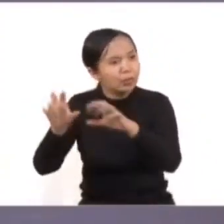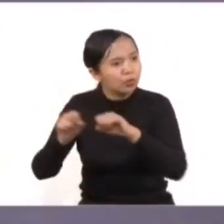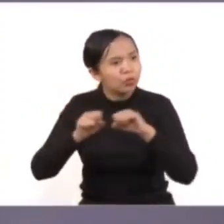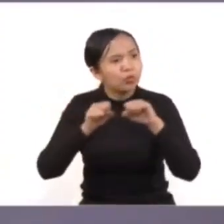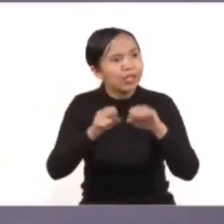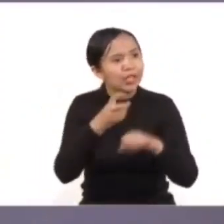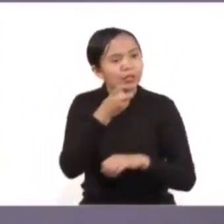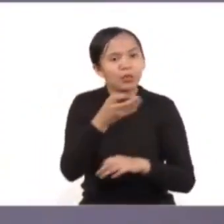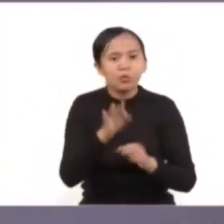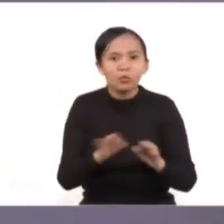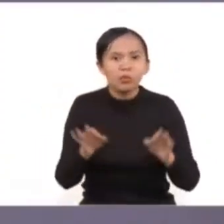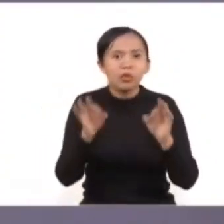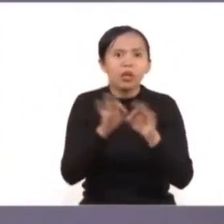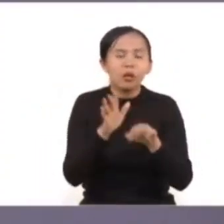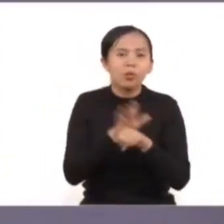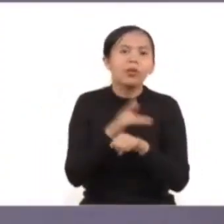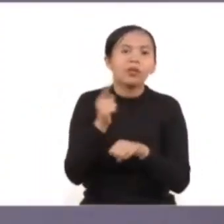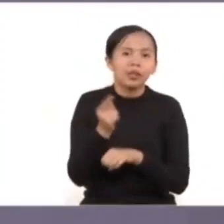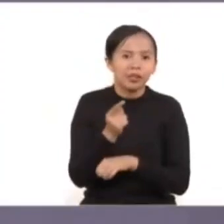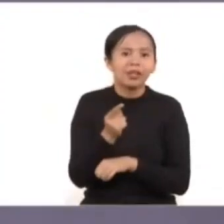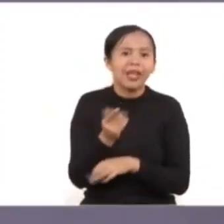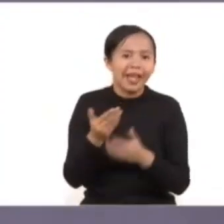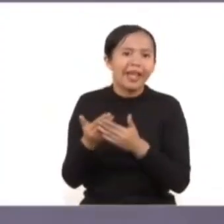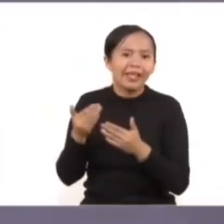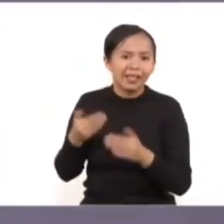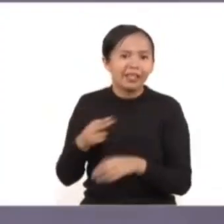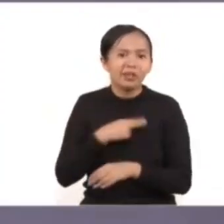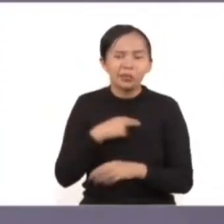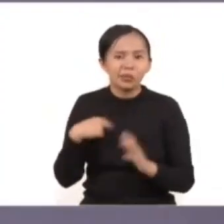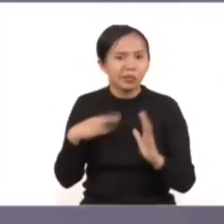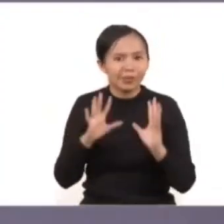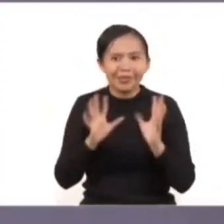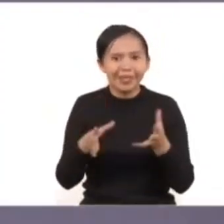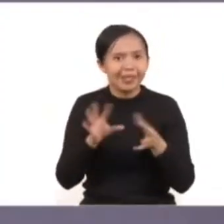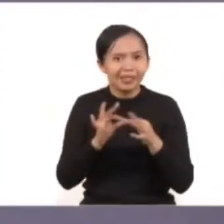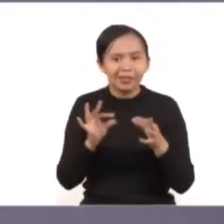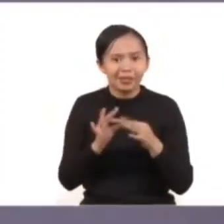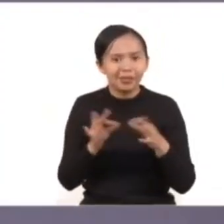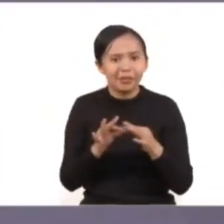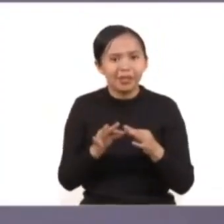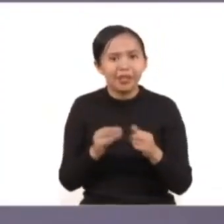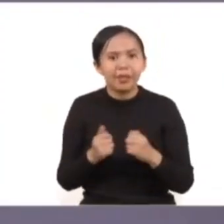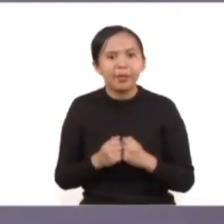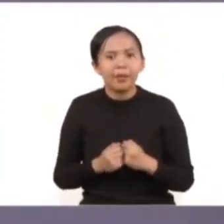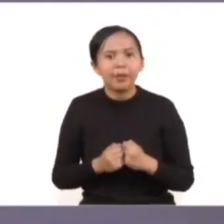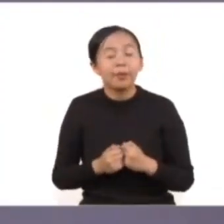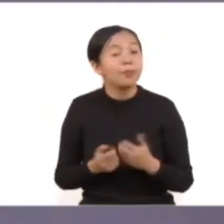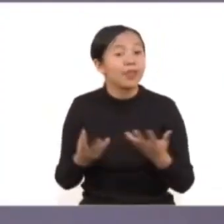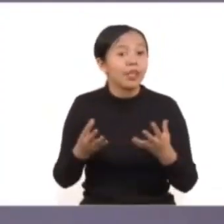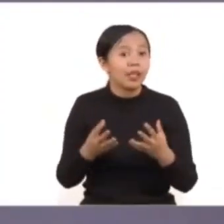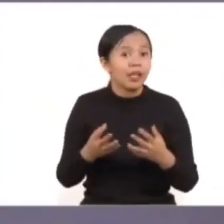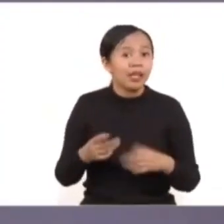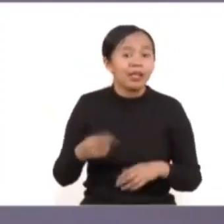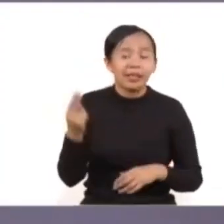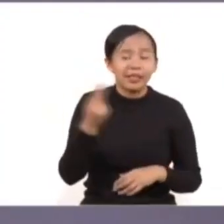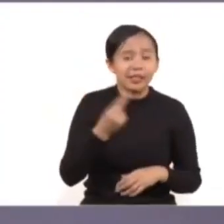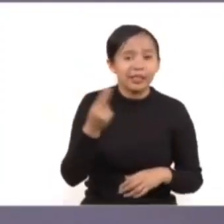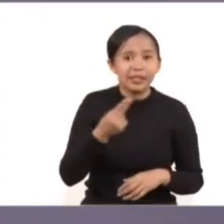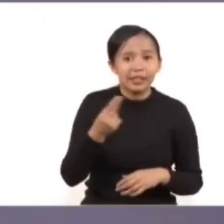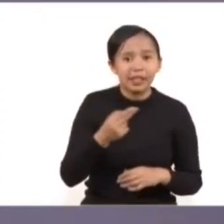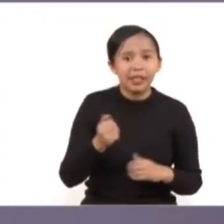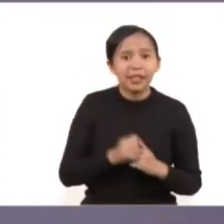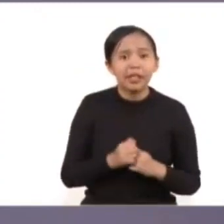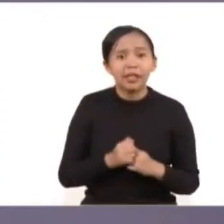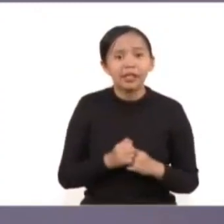fundamental porque es el mensaje, como hemos dicho en otras ocasiones, que es más que punitivo, es un mensaje pedagógico,